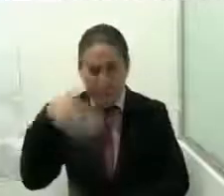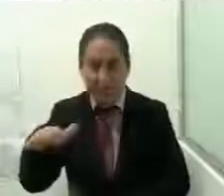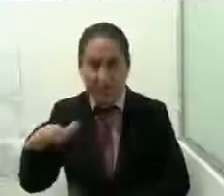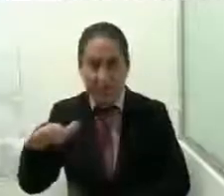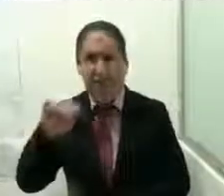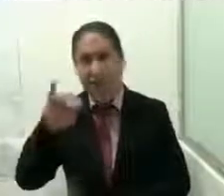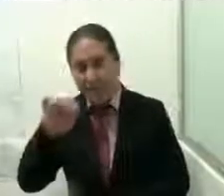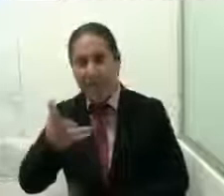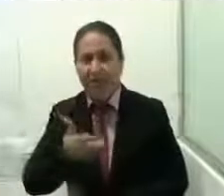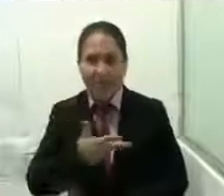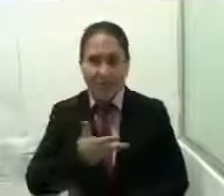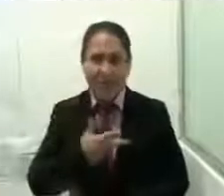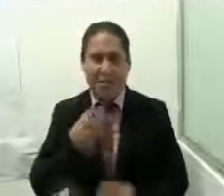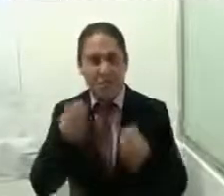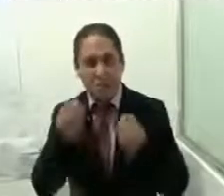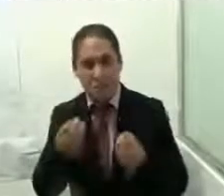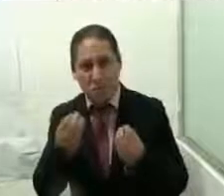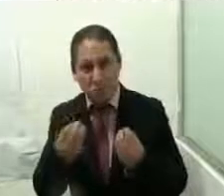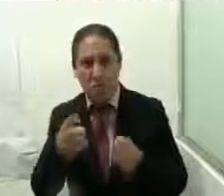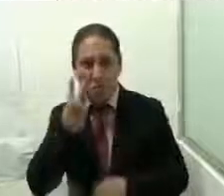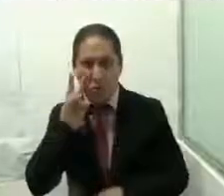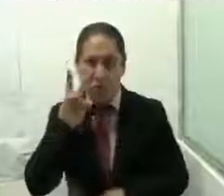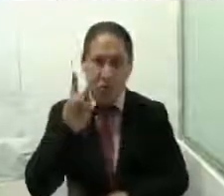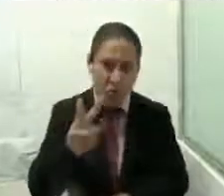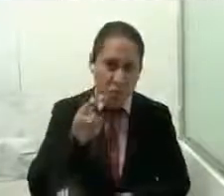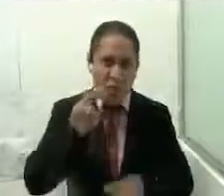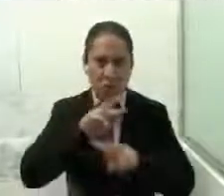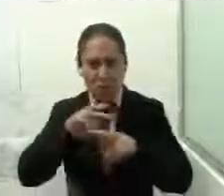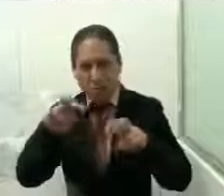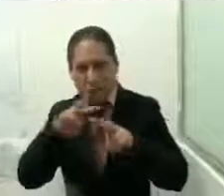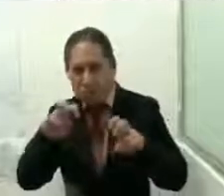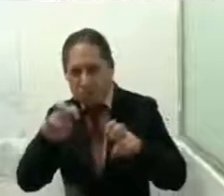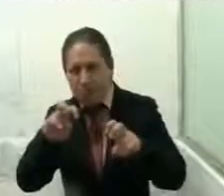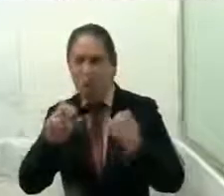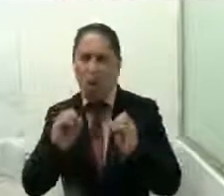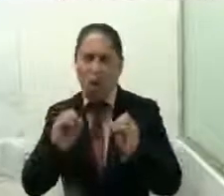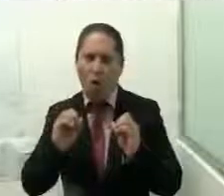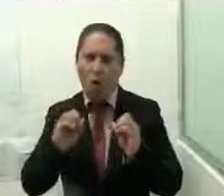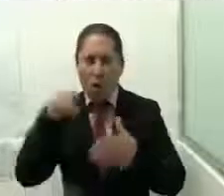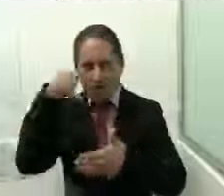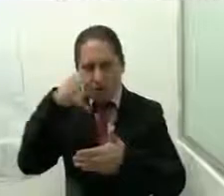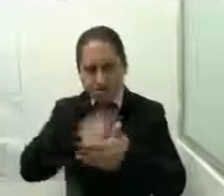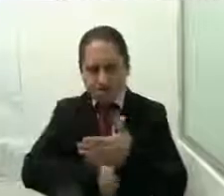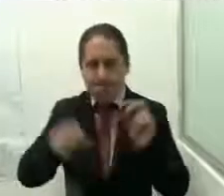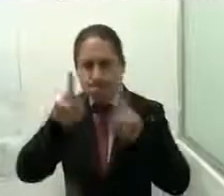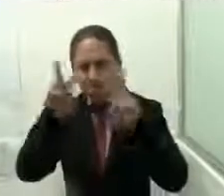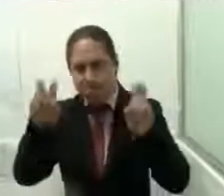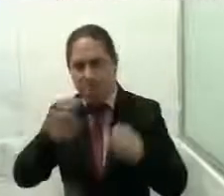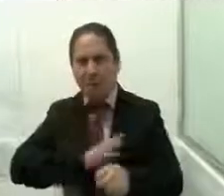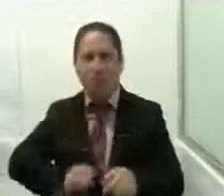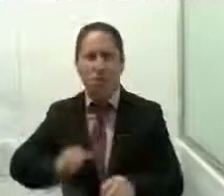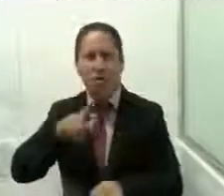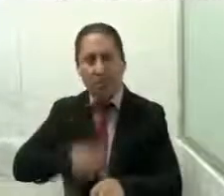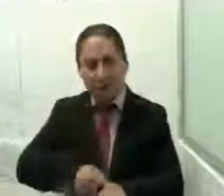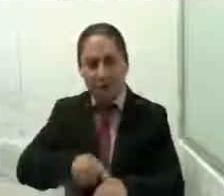estado abundando mucho y sobre todo tocando diferentes temas en diferentes municipios y